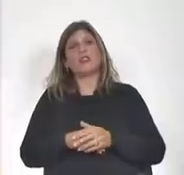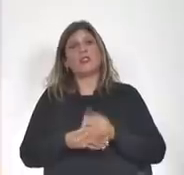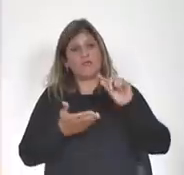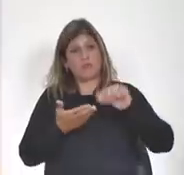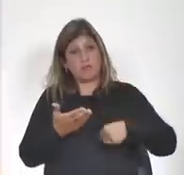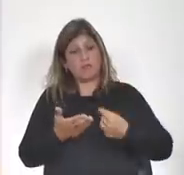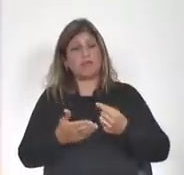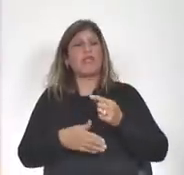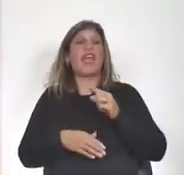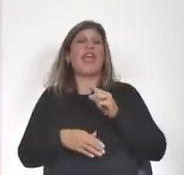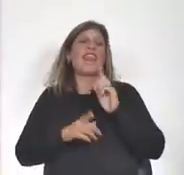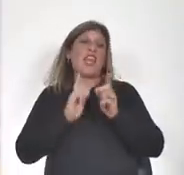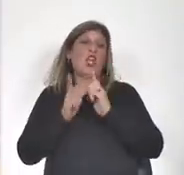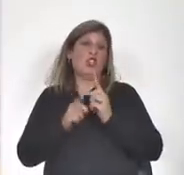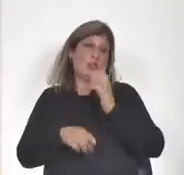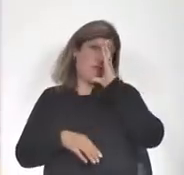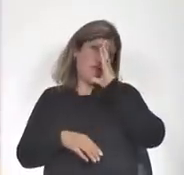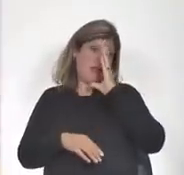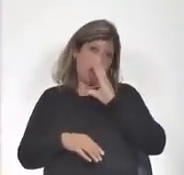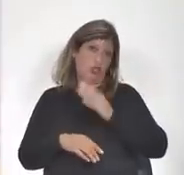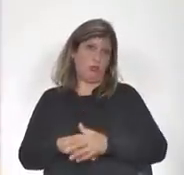del 11 de febrero